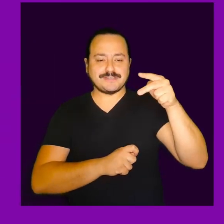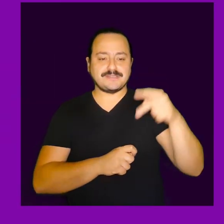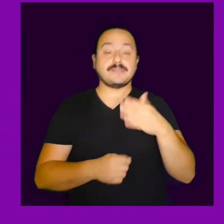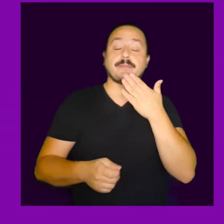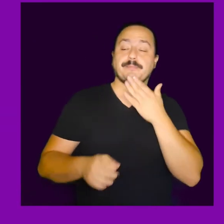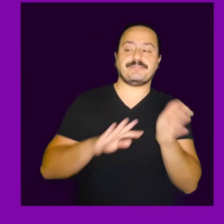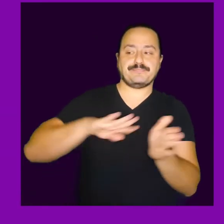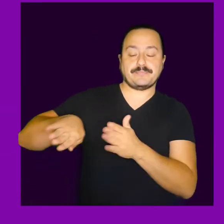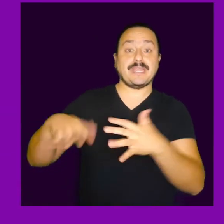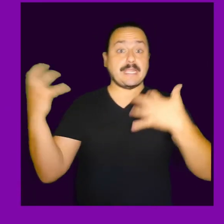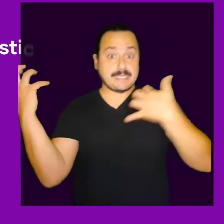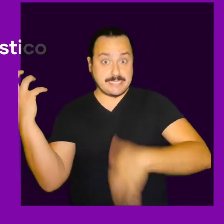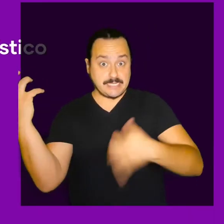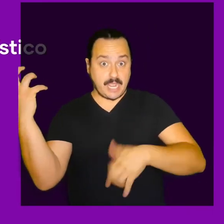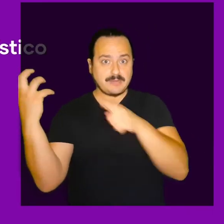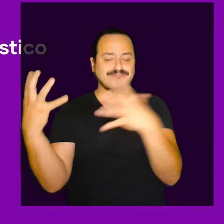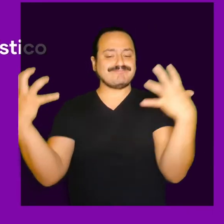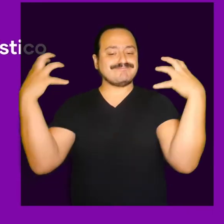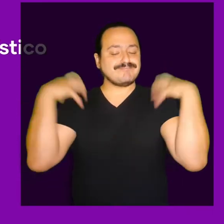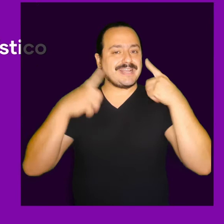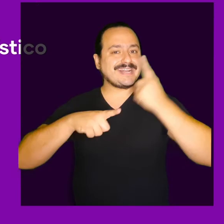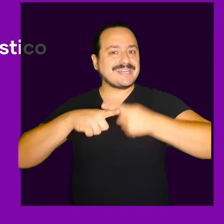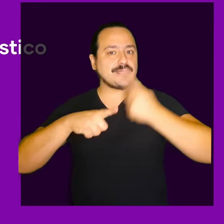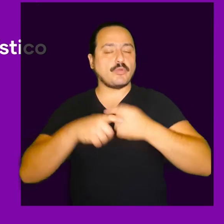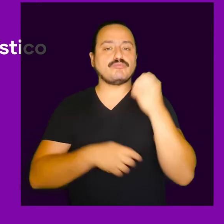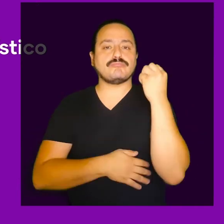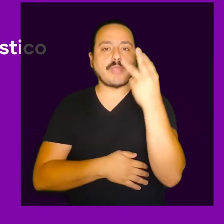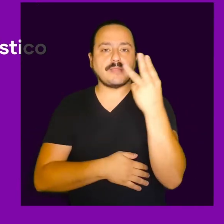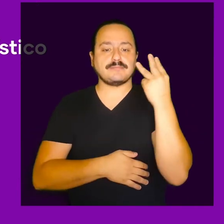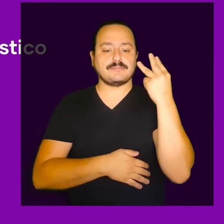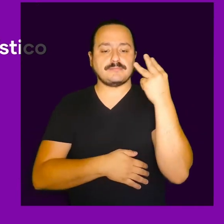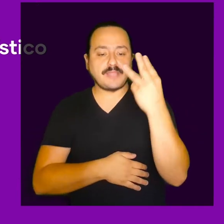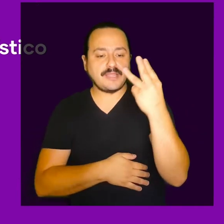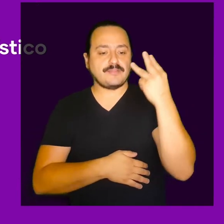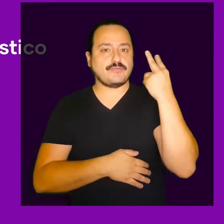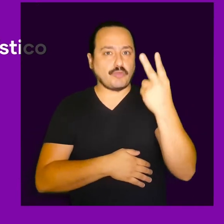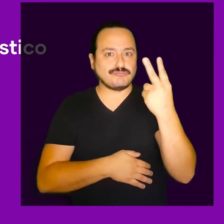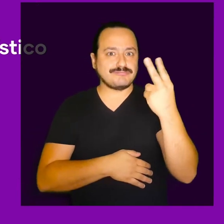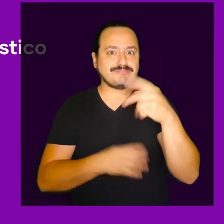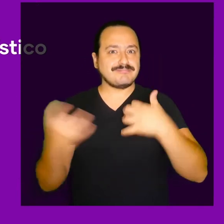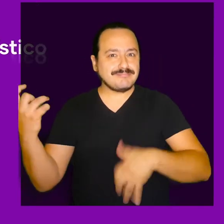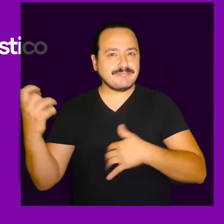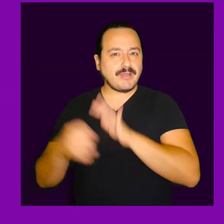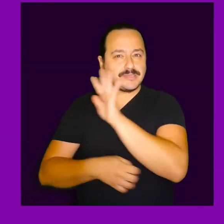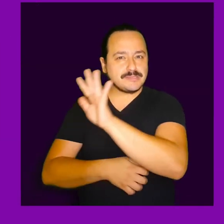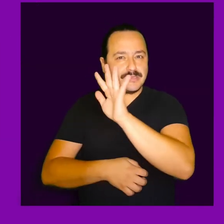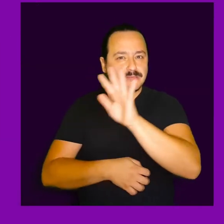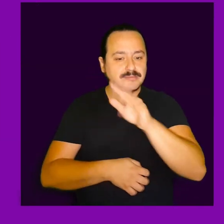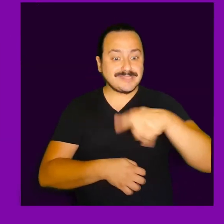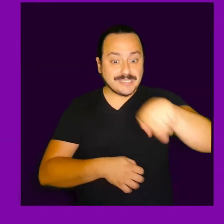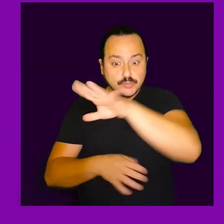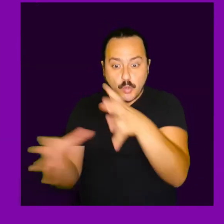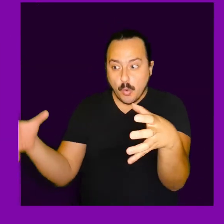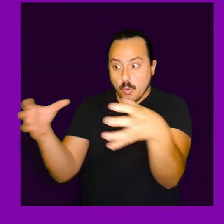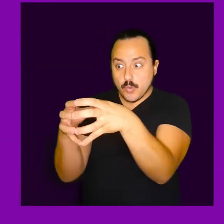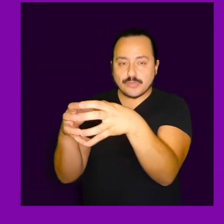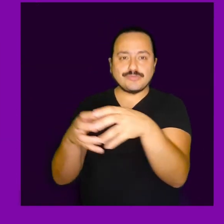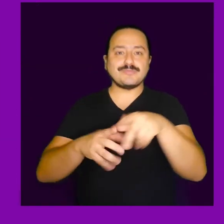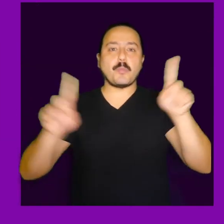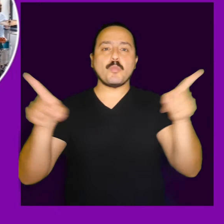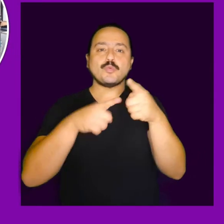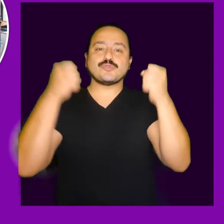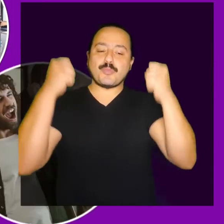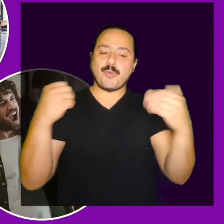La guitarra tendrá un ritmo característico, principalmente acentuando de la forma 3-3-2. Con todos estos elementos